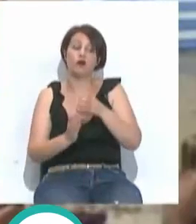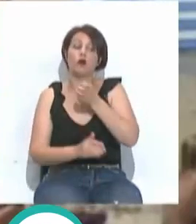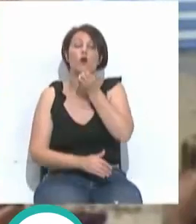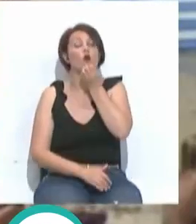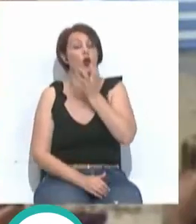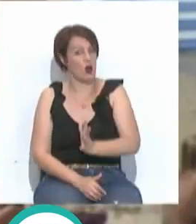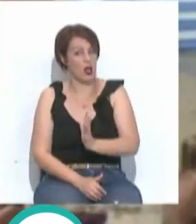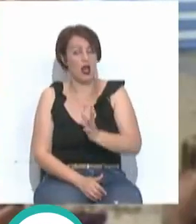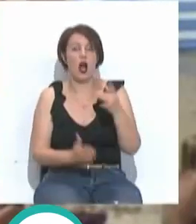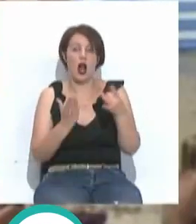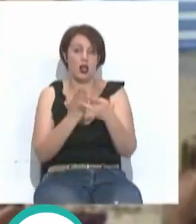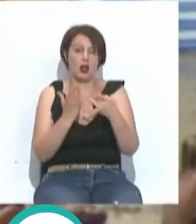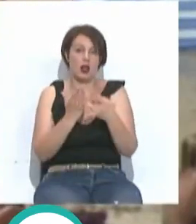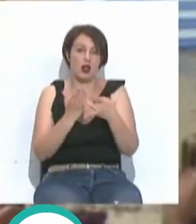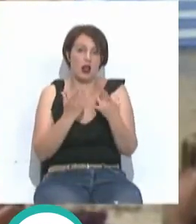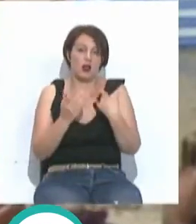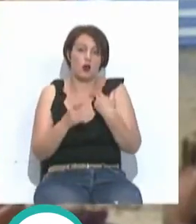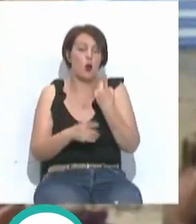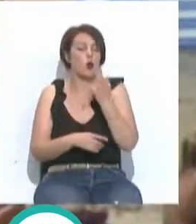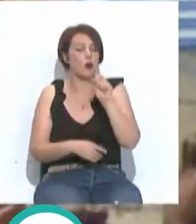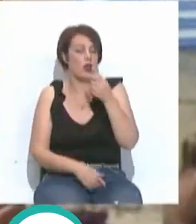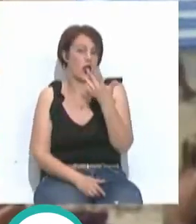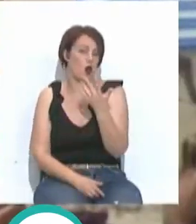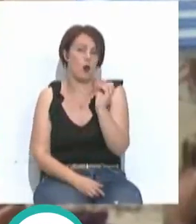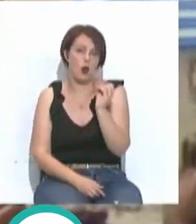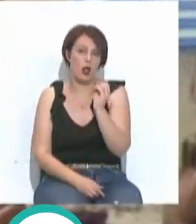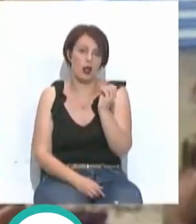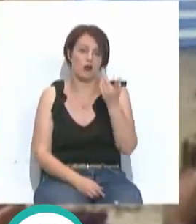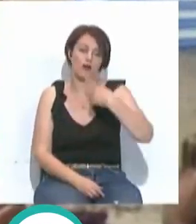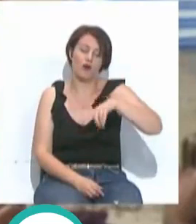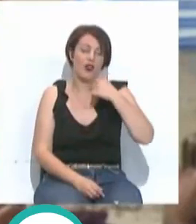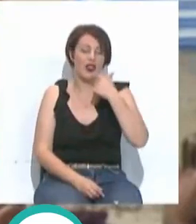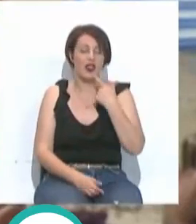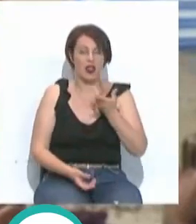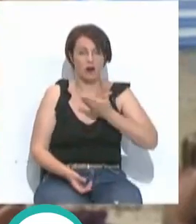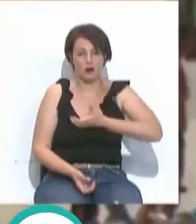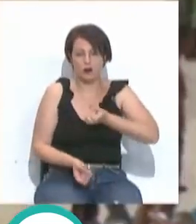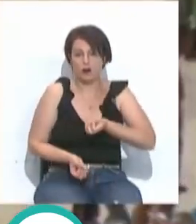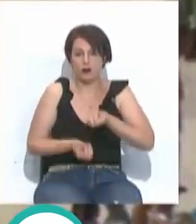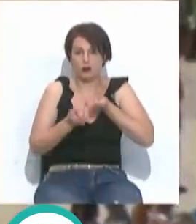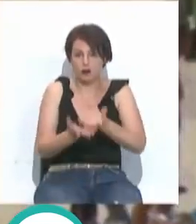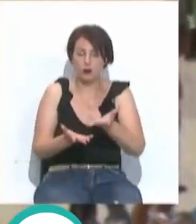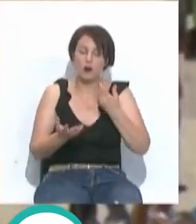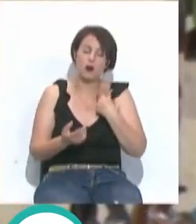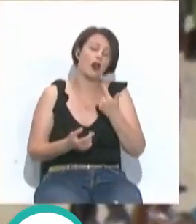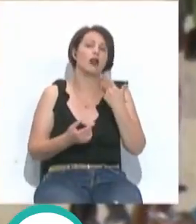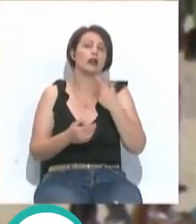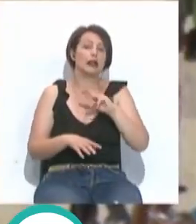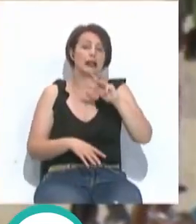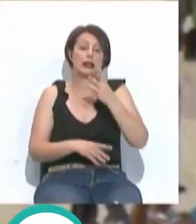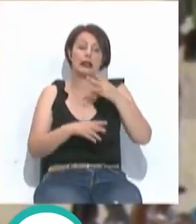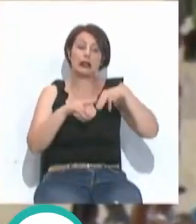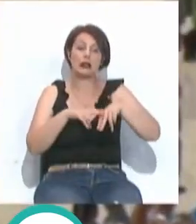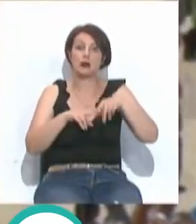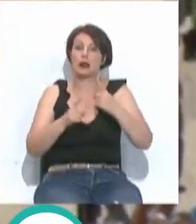muy buena en la calidad tan solo en el 1,5% de ellas, según ha informado el ayuntamiento, apuntando que son tres